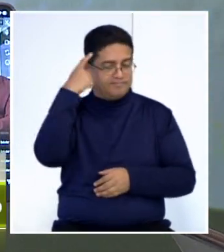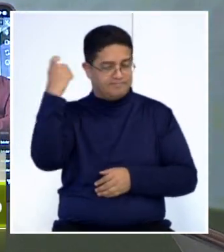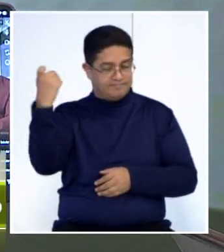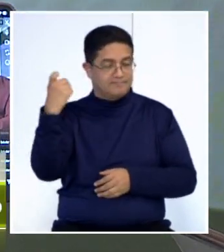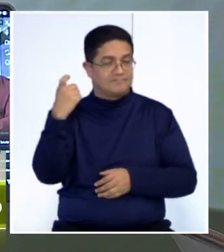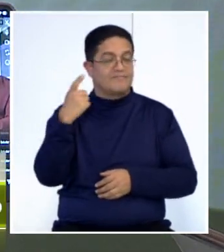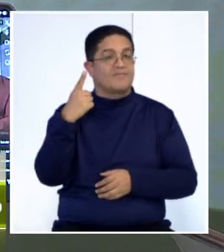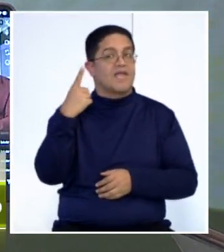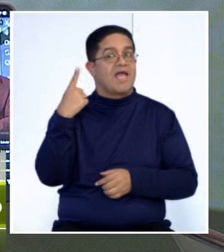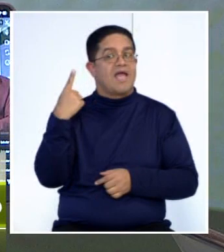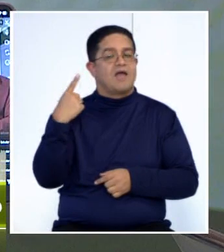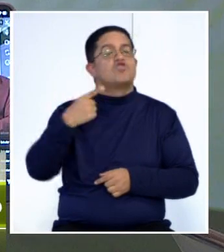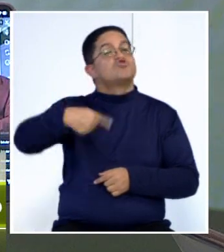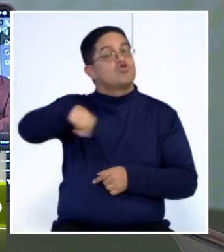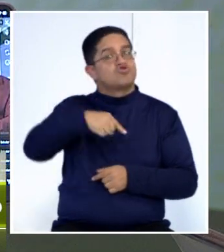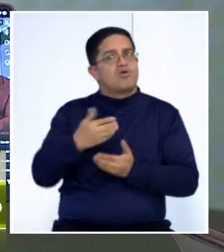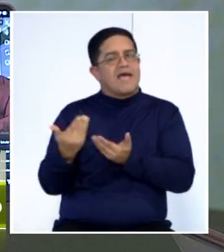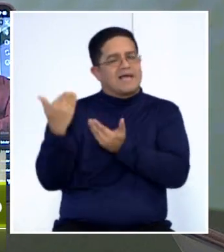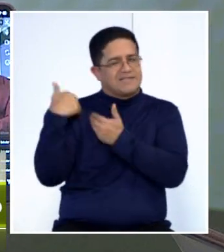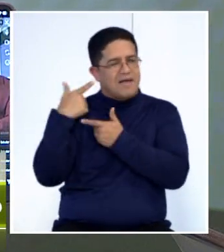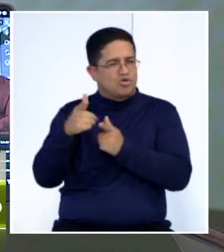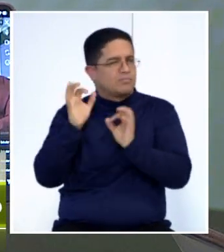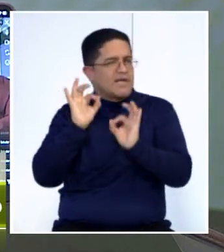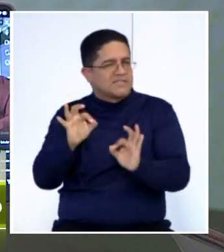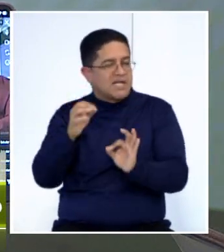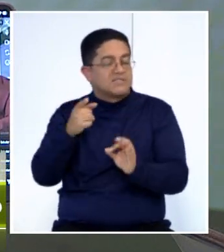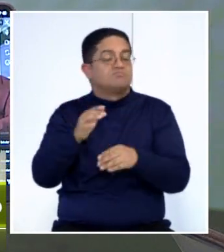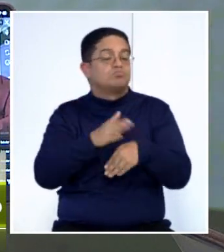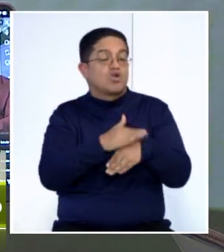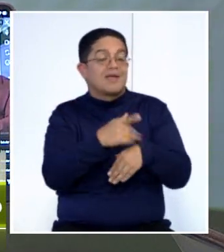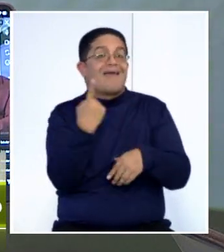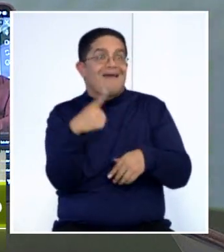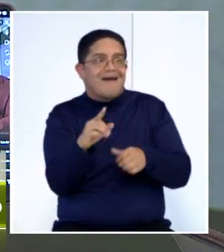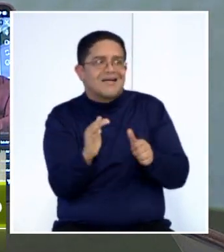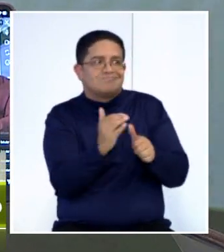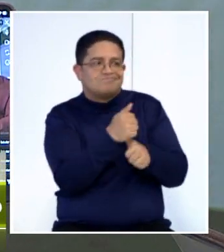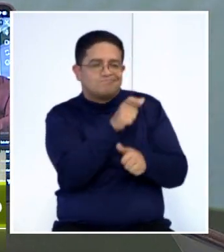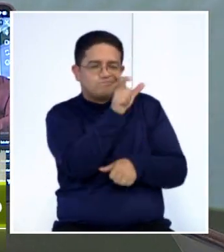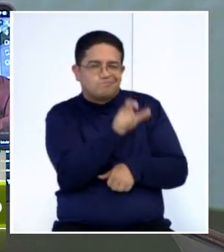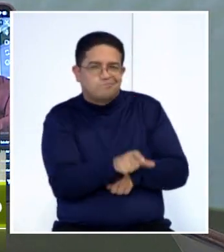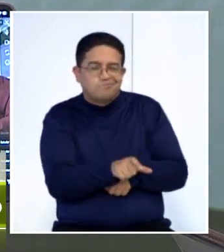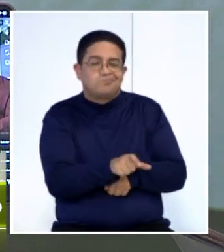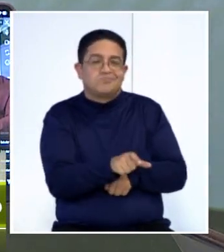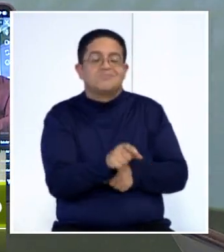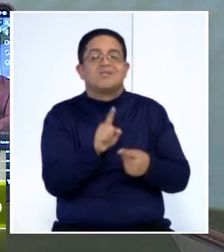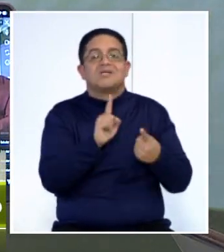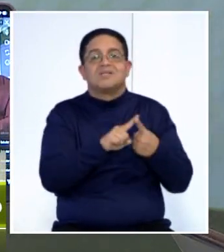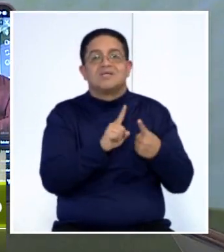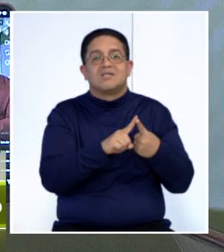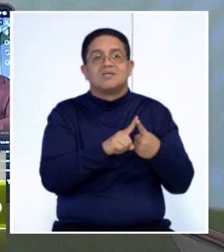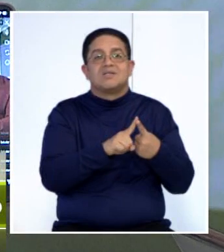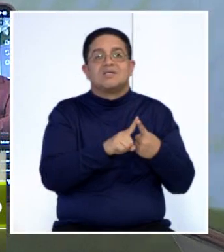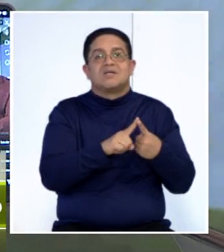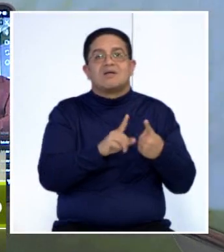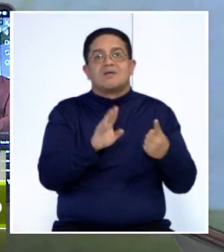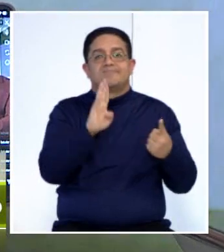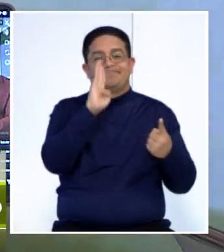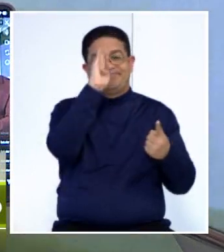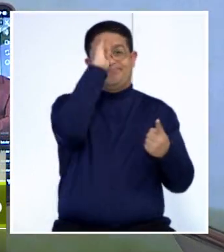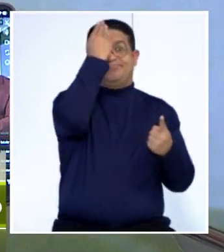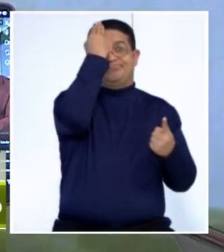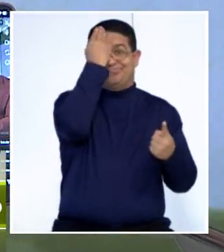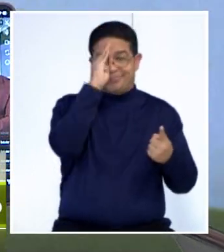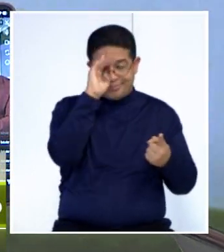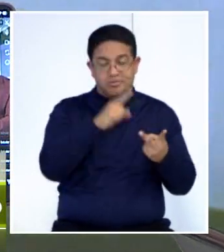psiquiatras que nos encargamos de trabajar con demencia, porque hay síntomas psiquiátricos de las demencias. Dentro de ellas están los trastornos del estado de ánimo, los